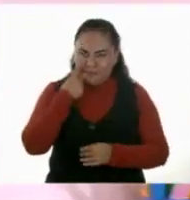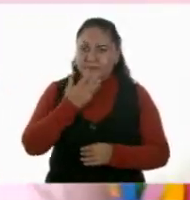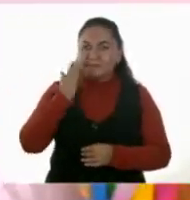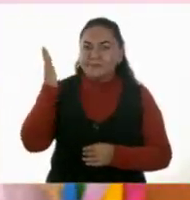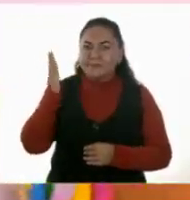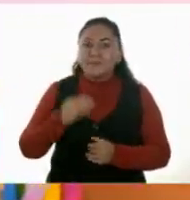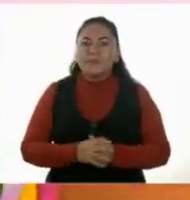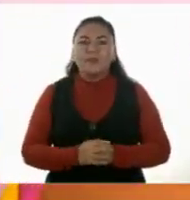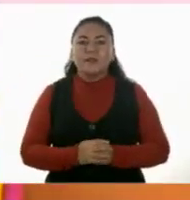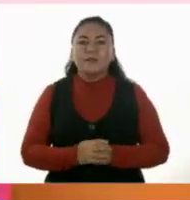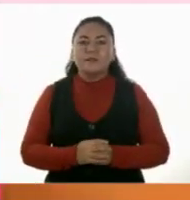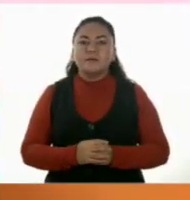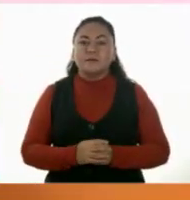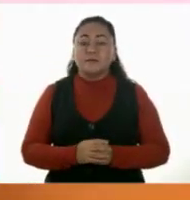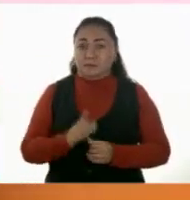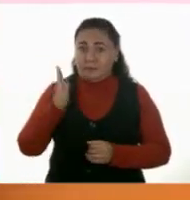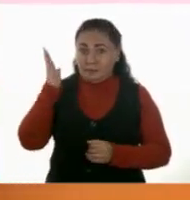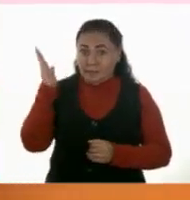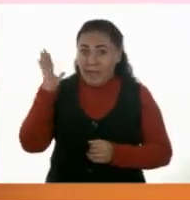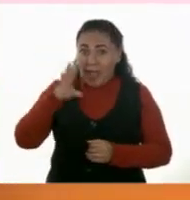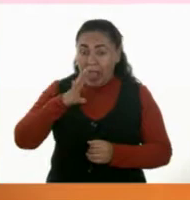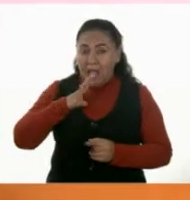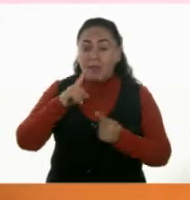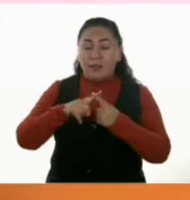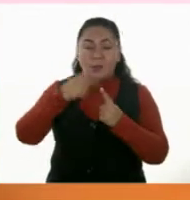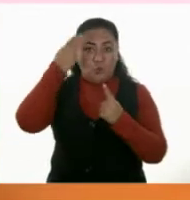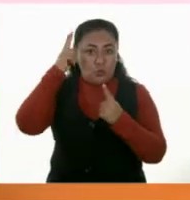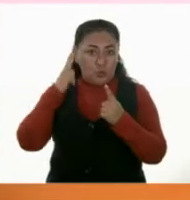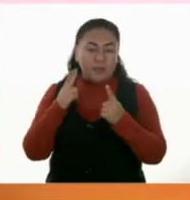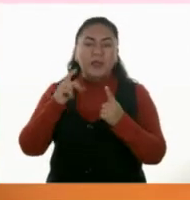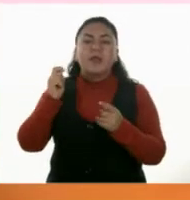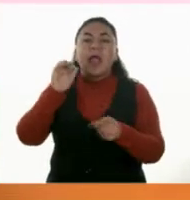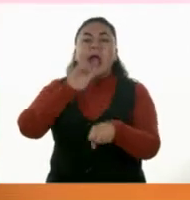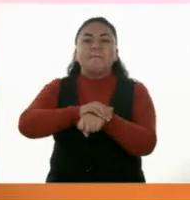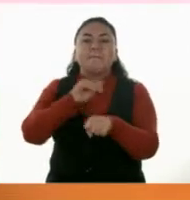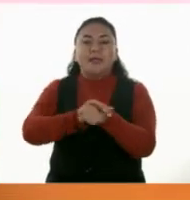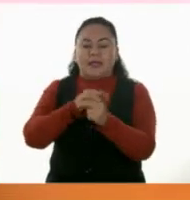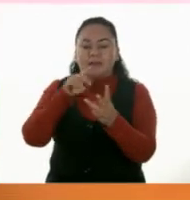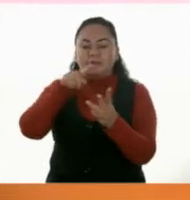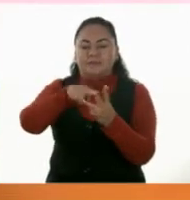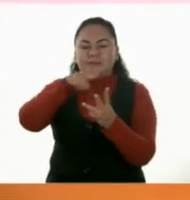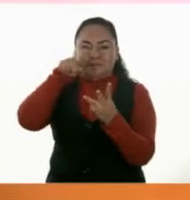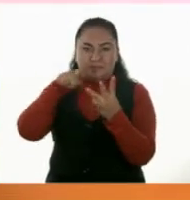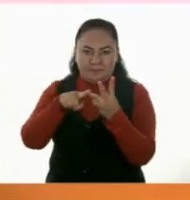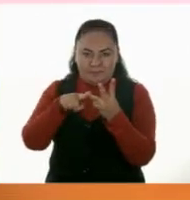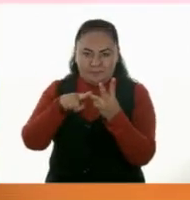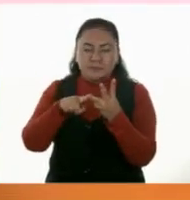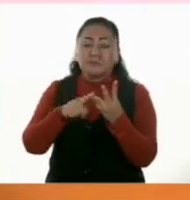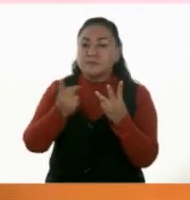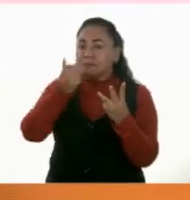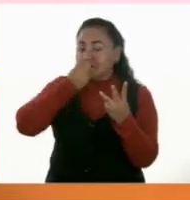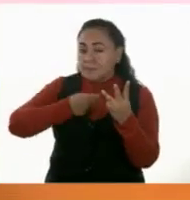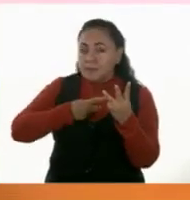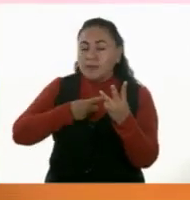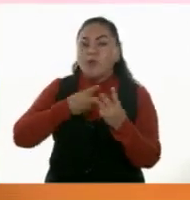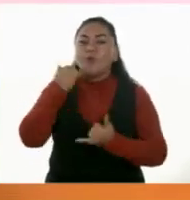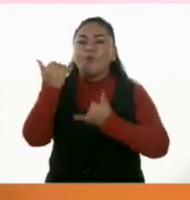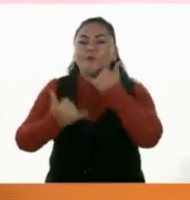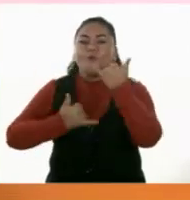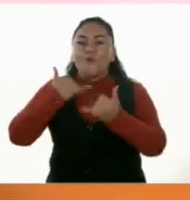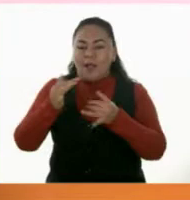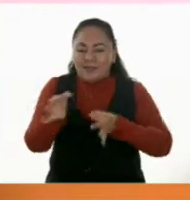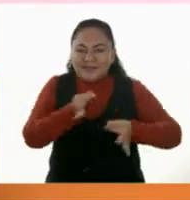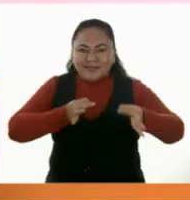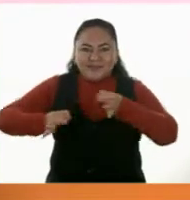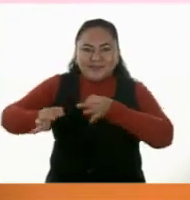Ahora, aquí tenemos el caso de Norma y sus dos amigas. Ella nos decía en su carta que había jugado a las